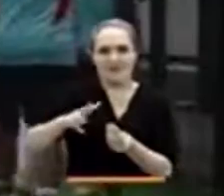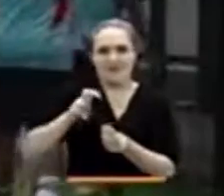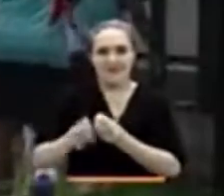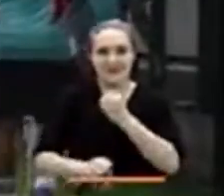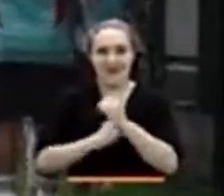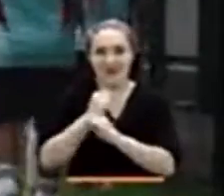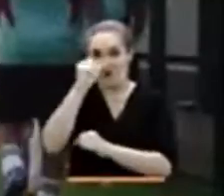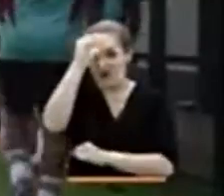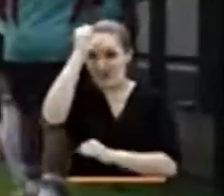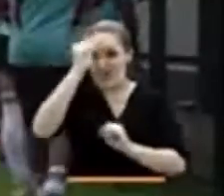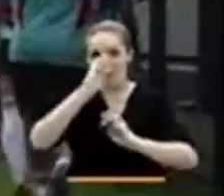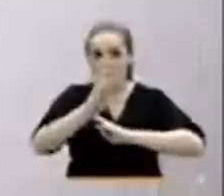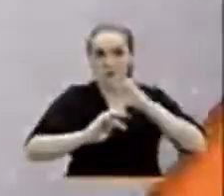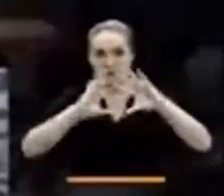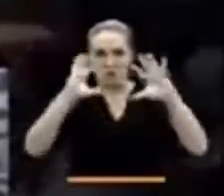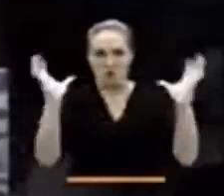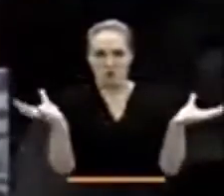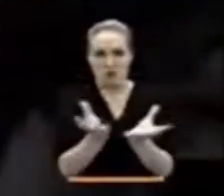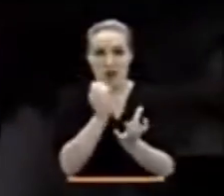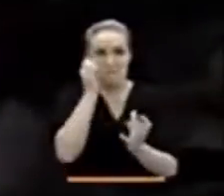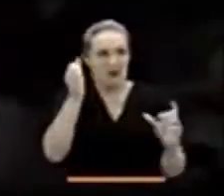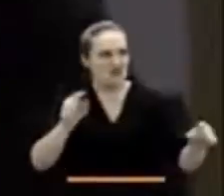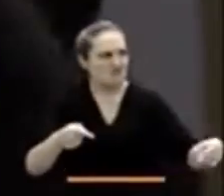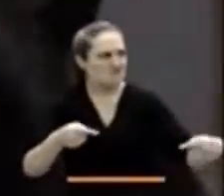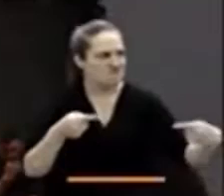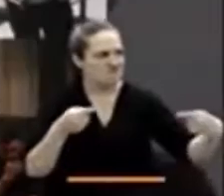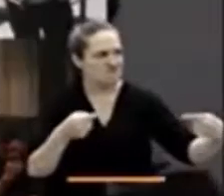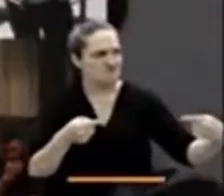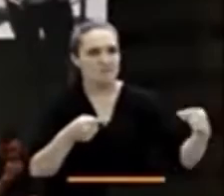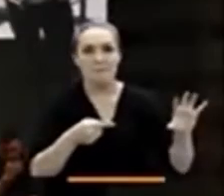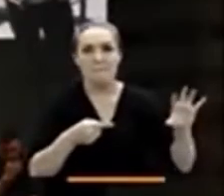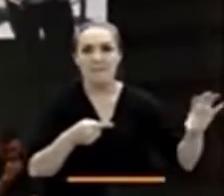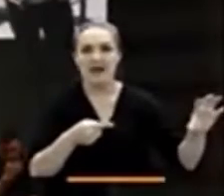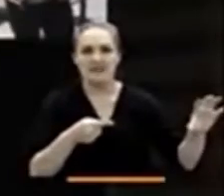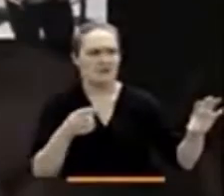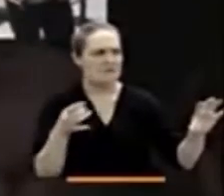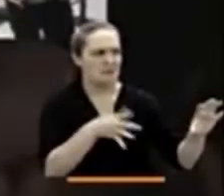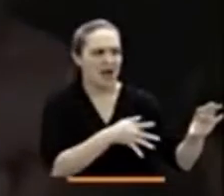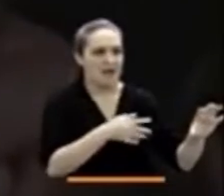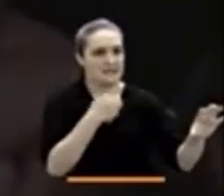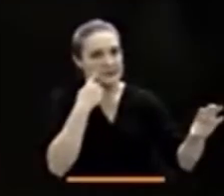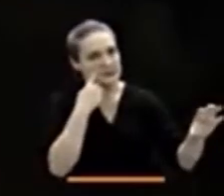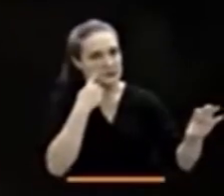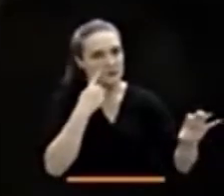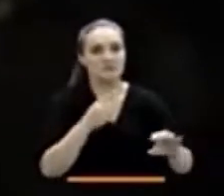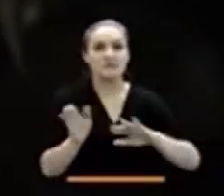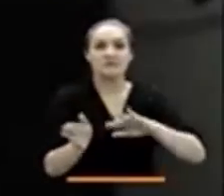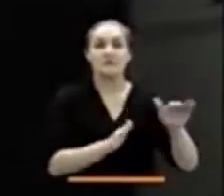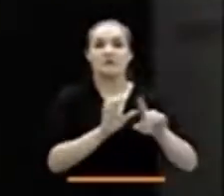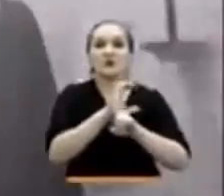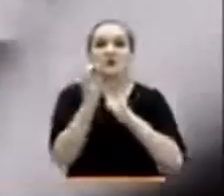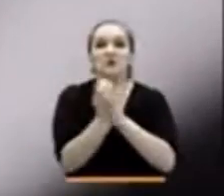India, en frente a Tanzania. Y en Cultura, la agenda para disfrutar el fin de semana en familia.